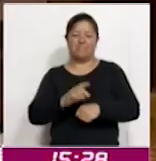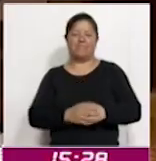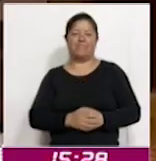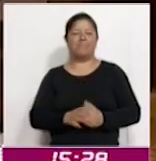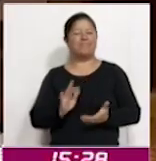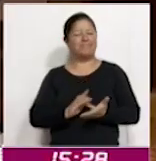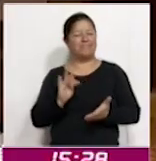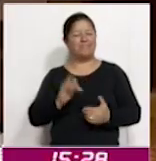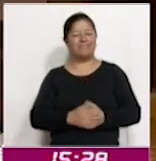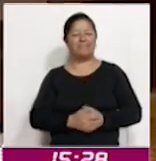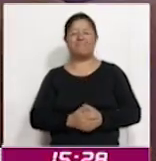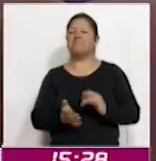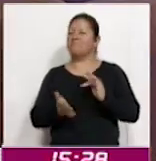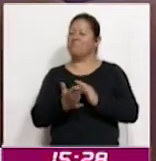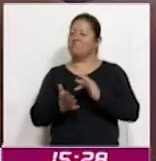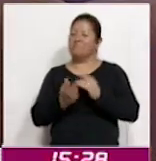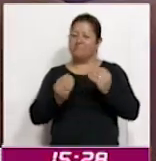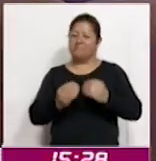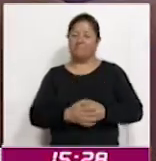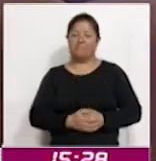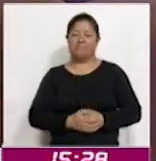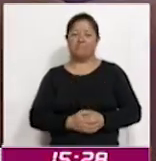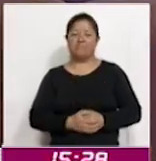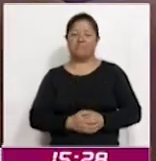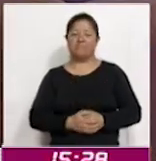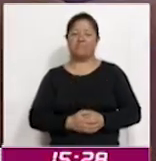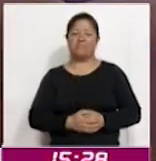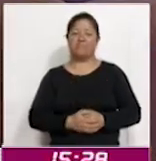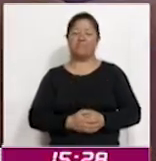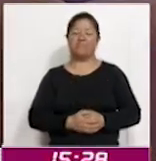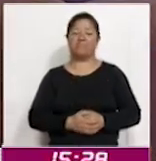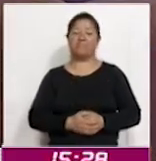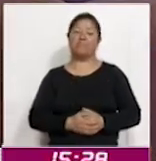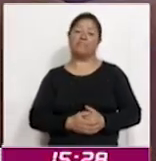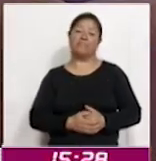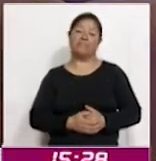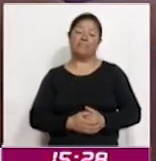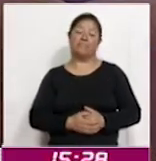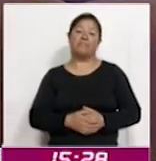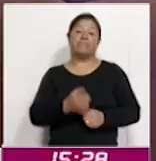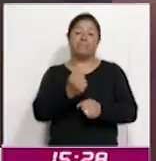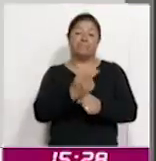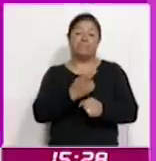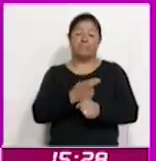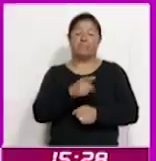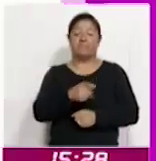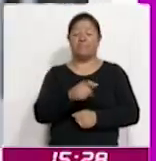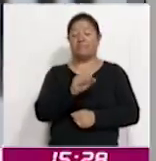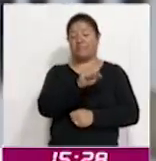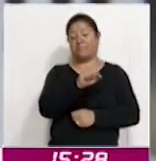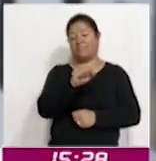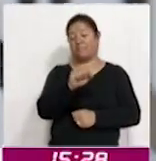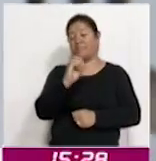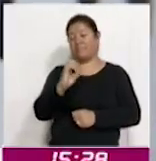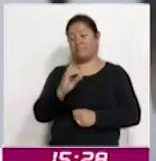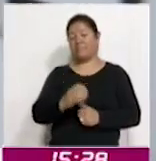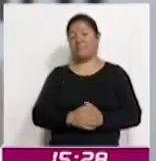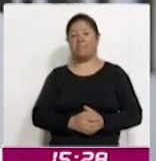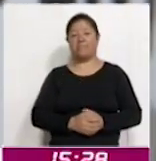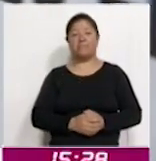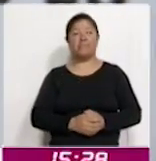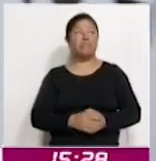Gracias. Muchas gracias. Y bueno, ya que estamos hablando de estos temas, la Secretaría de Seguridad Ciudadana